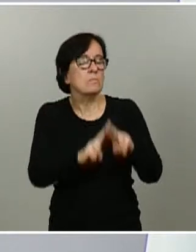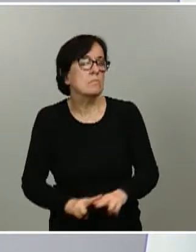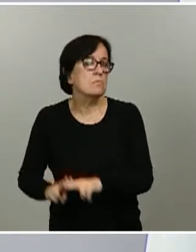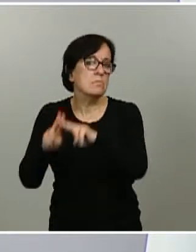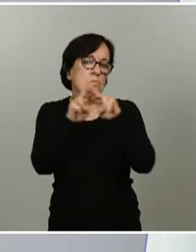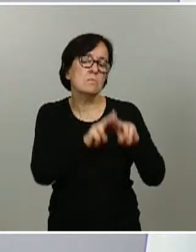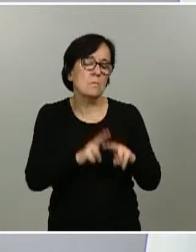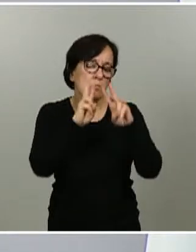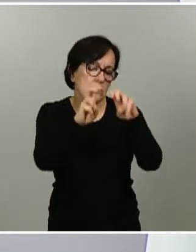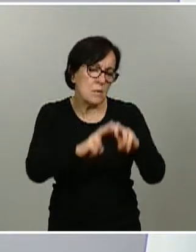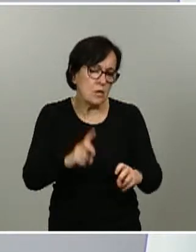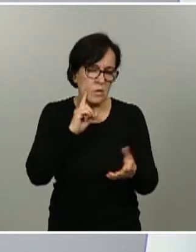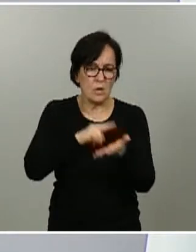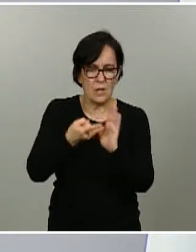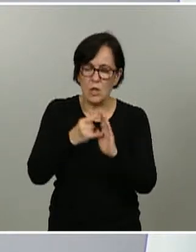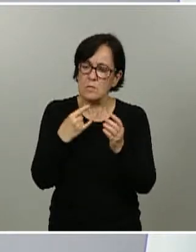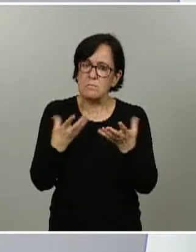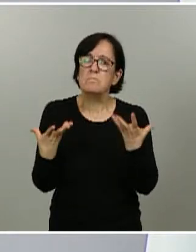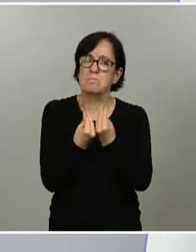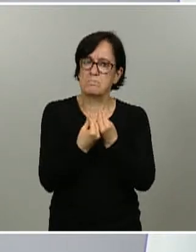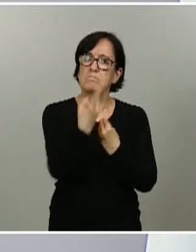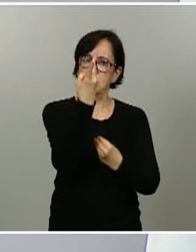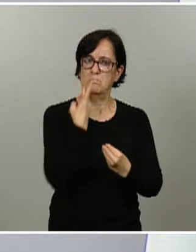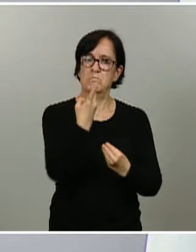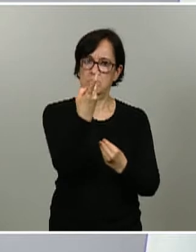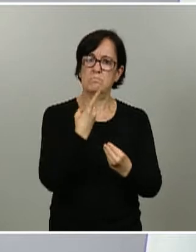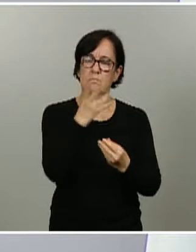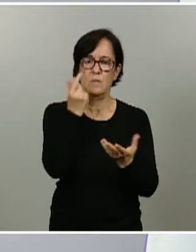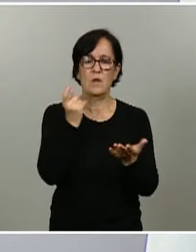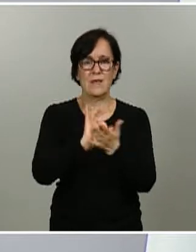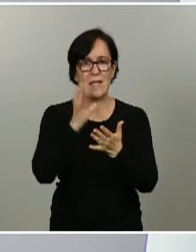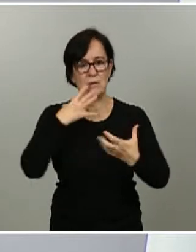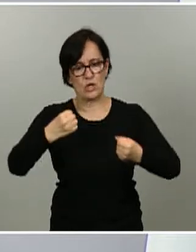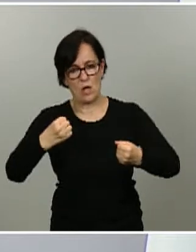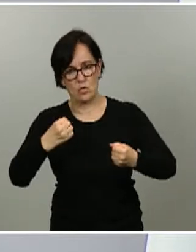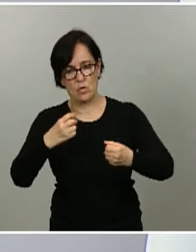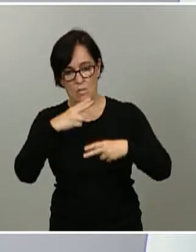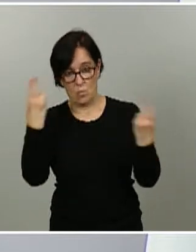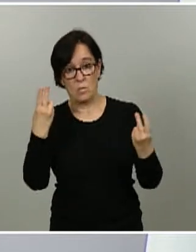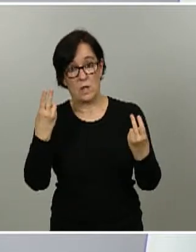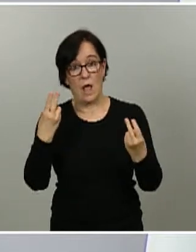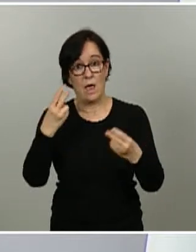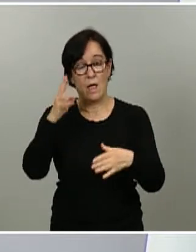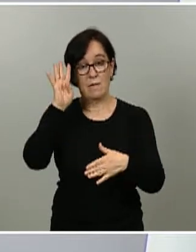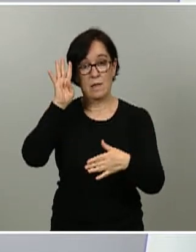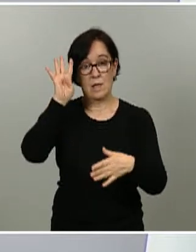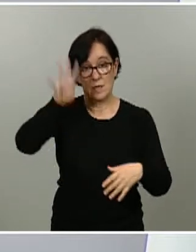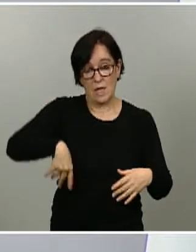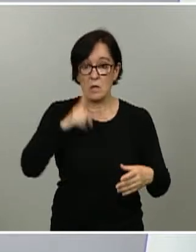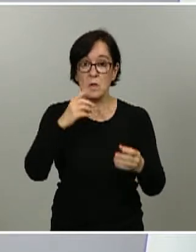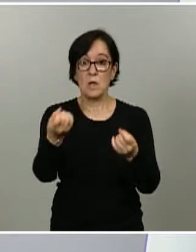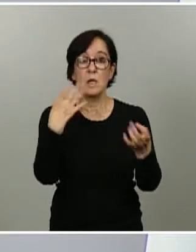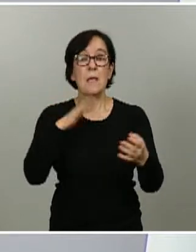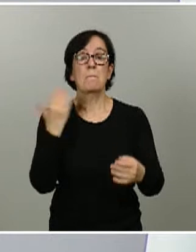técnico, estamos analizados conjuntamente con los servicios de salud pública de esta comunidad autónoma la información que nos han remitido y mañana